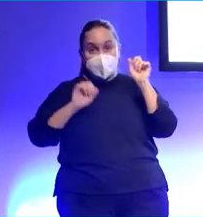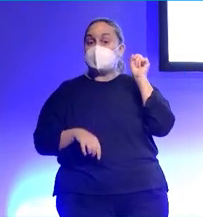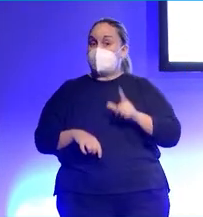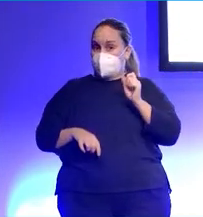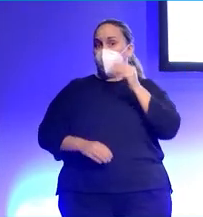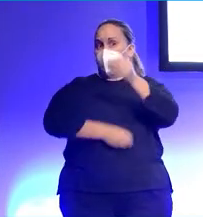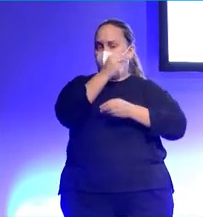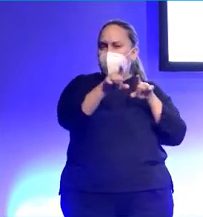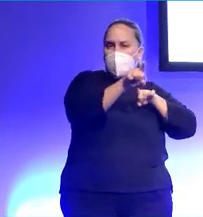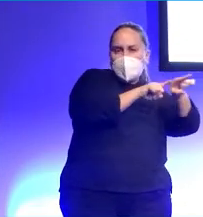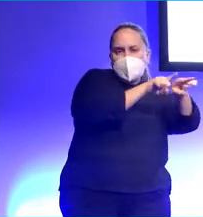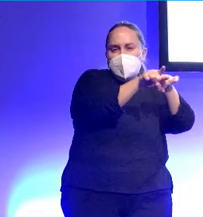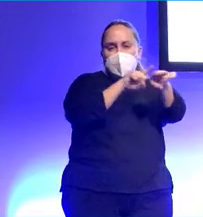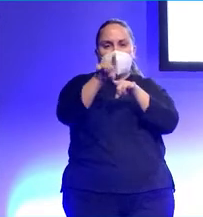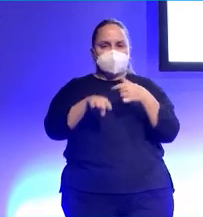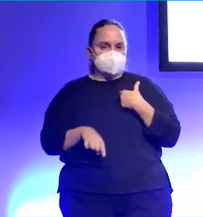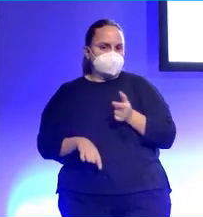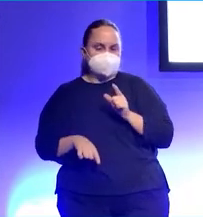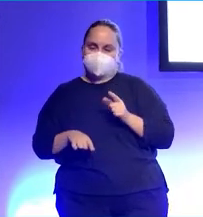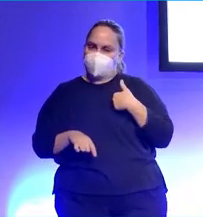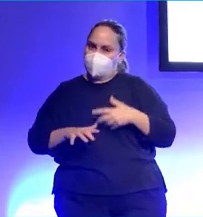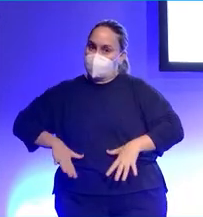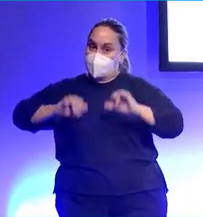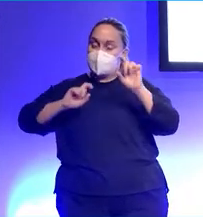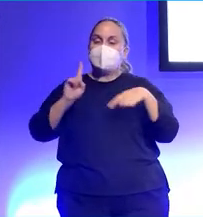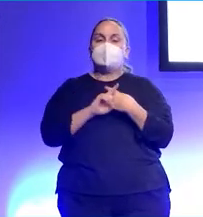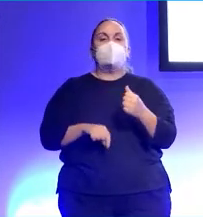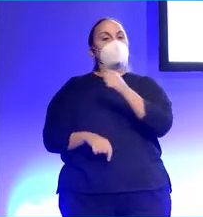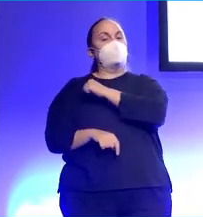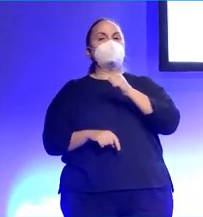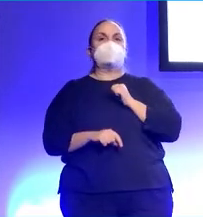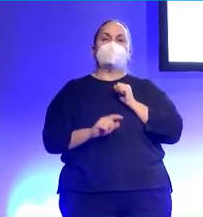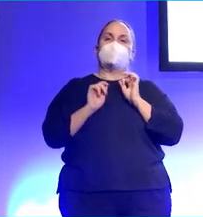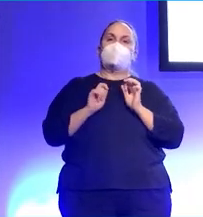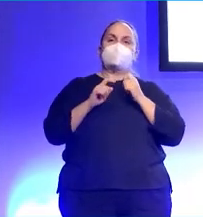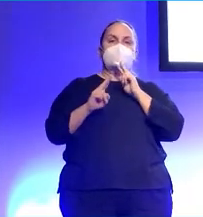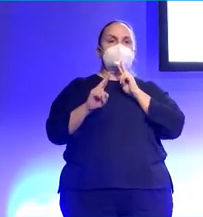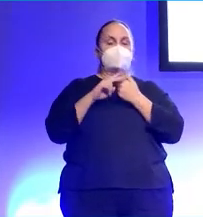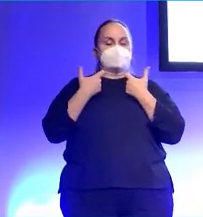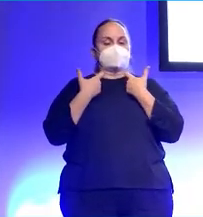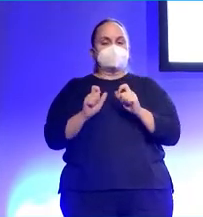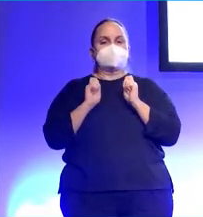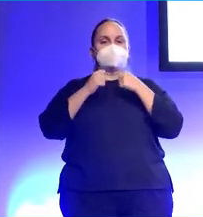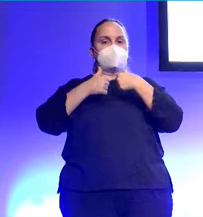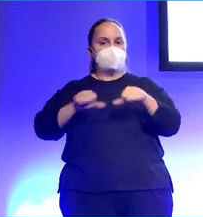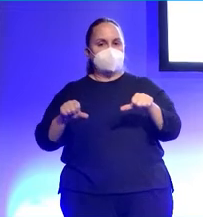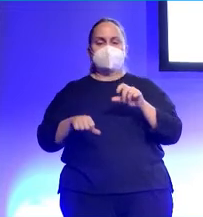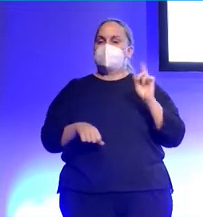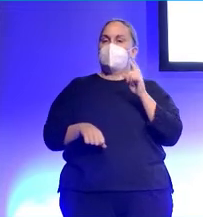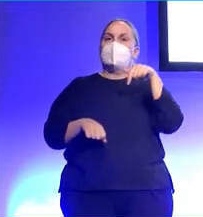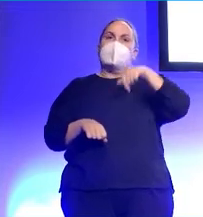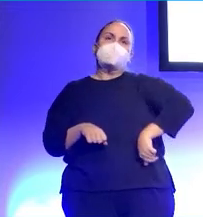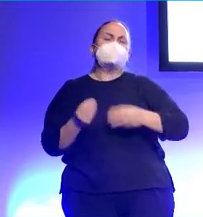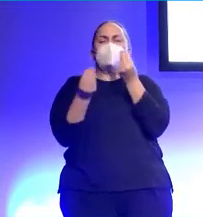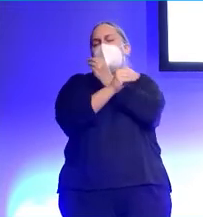rajar del que no está, rajar del otro. Y nunca autocalificarme, que eso también a veces, este es el mejor análisis que vas a escuchar de no sé qué tema. Pues no,